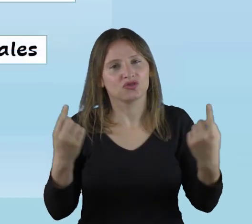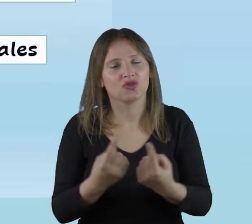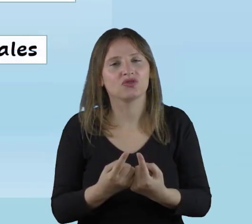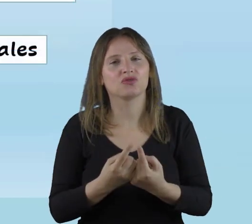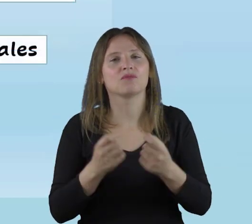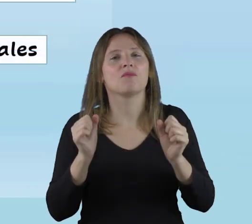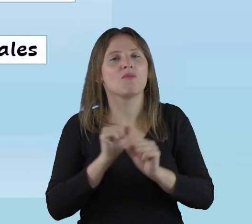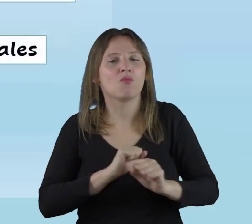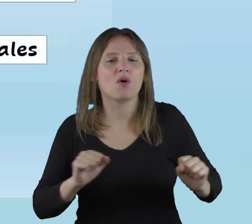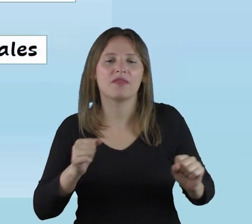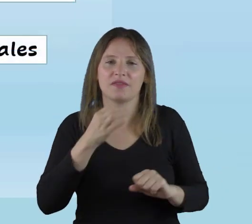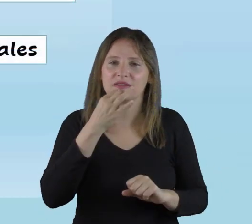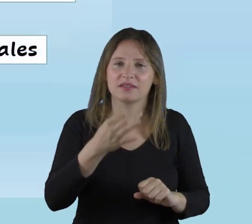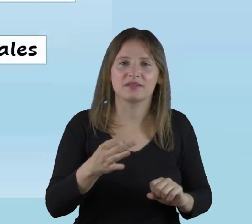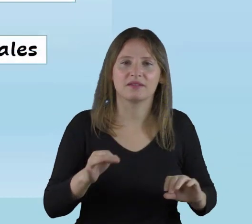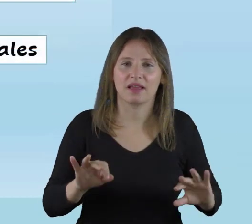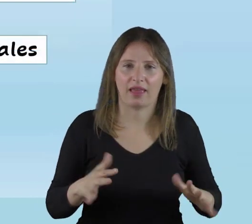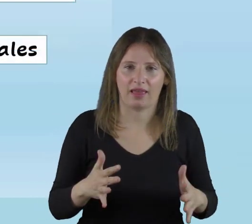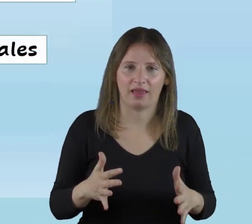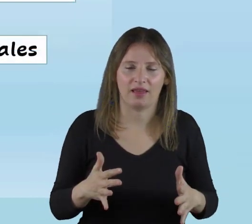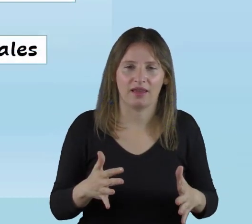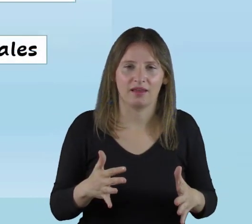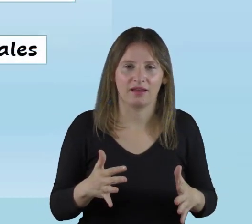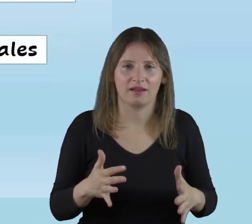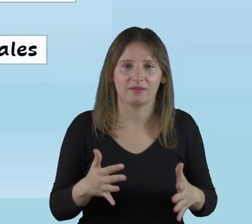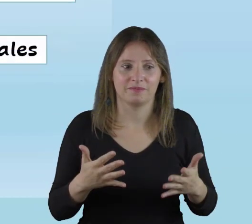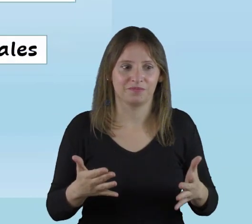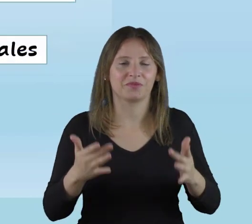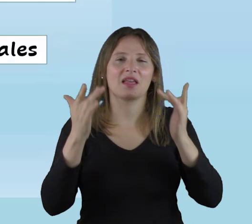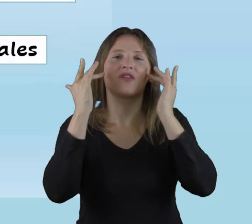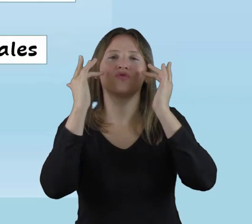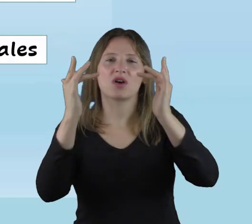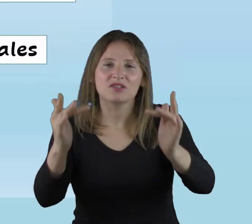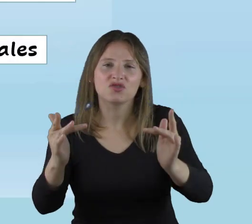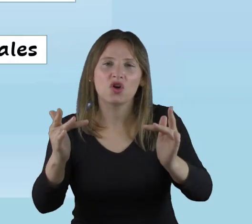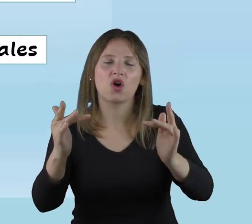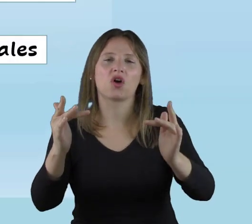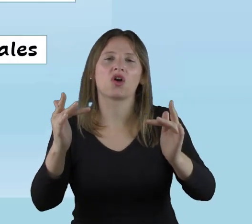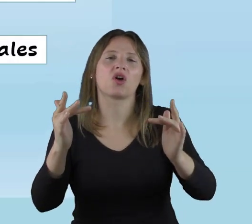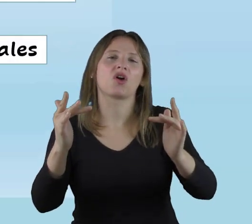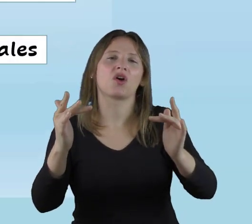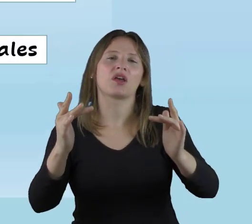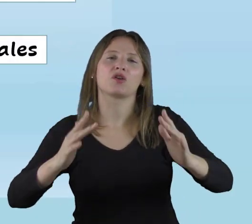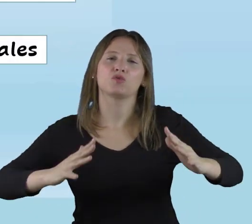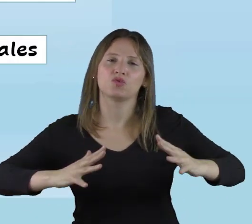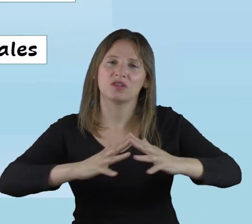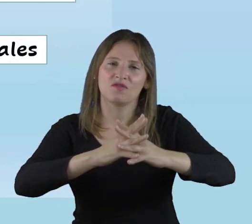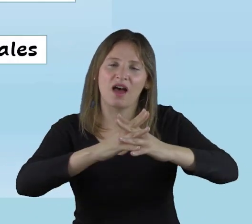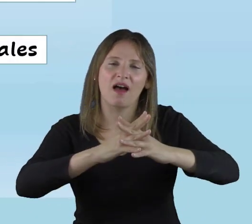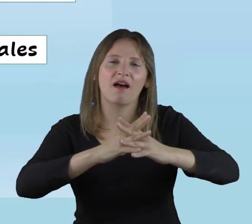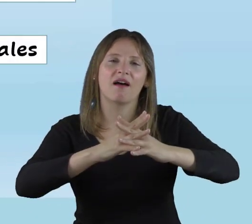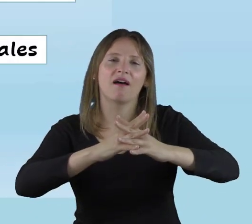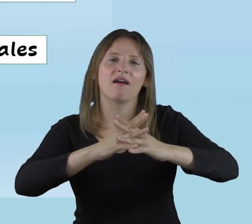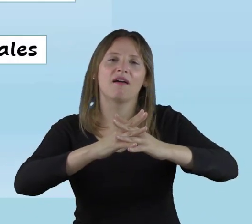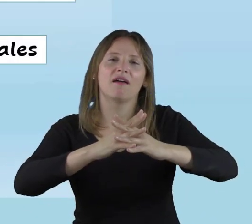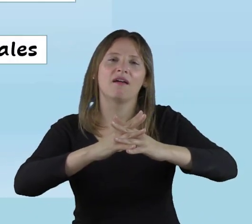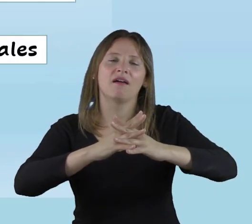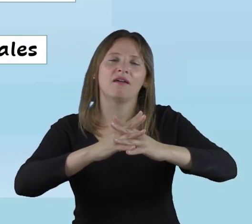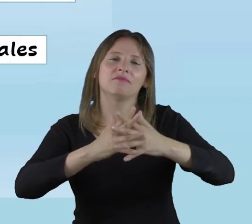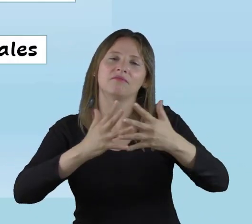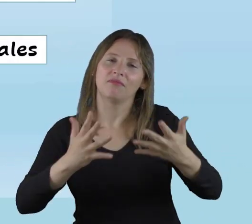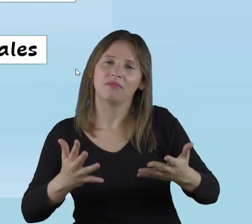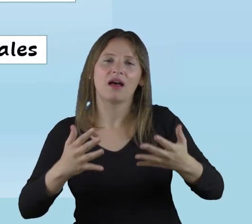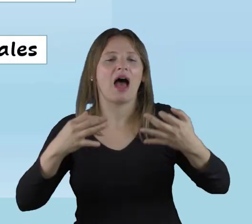Entonces, nosotros podemos decir que la educación inclusiva